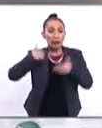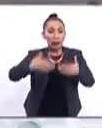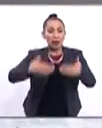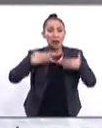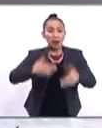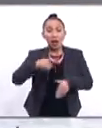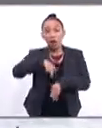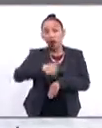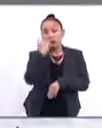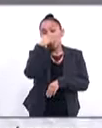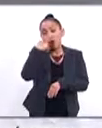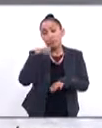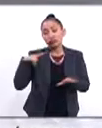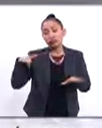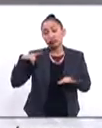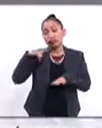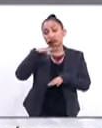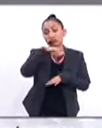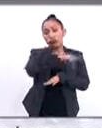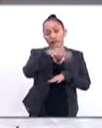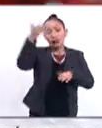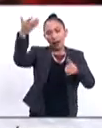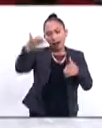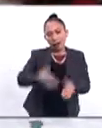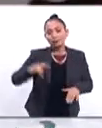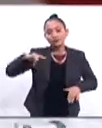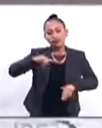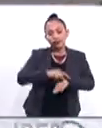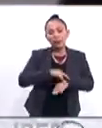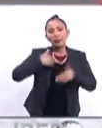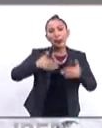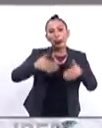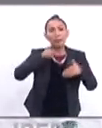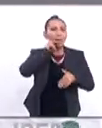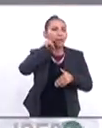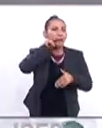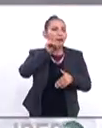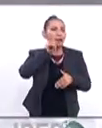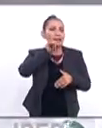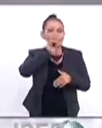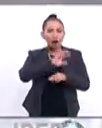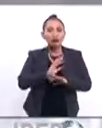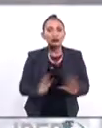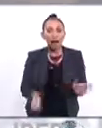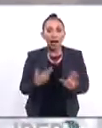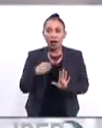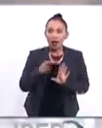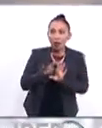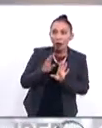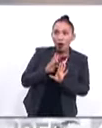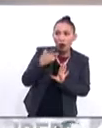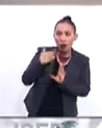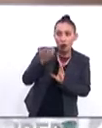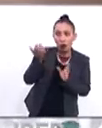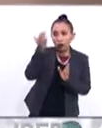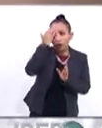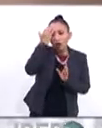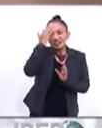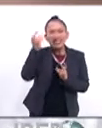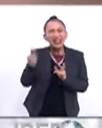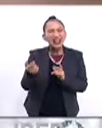después de 12 horas de vuelo ha arribado a Panamá el Papa Francisco ya como se ha de conocer